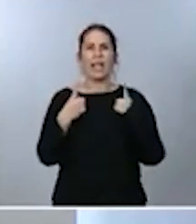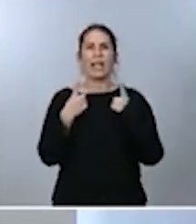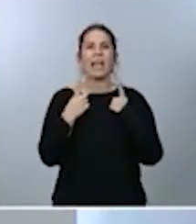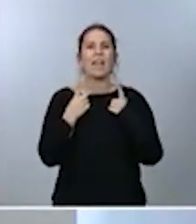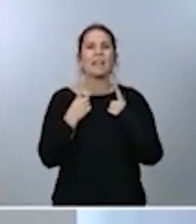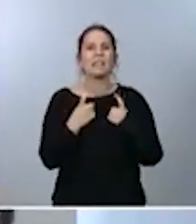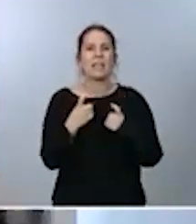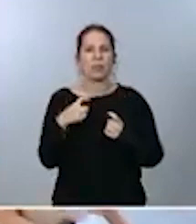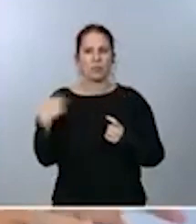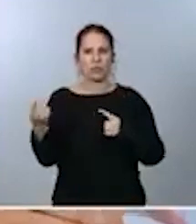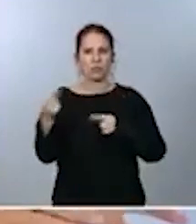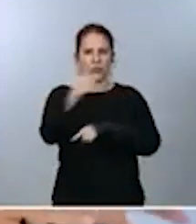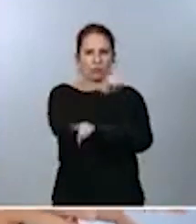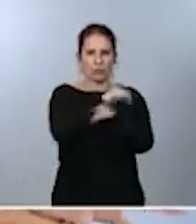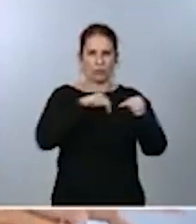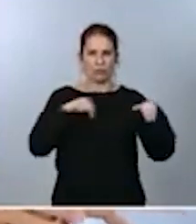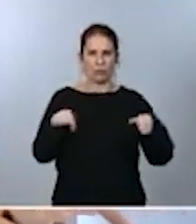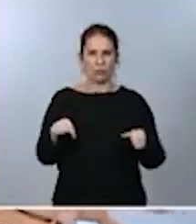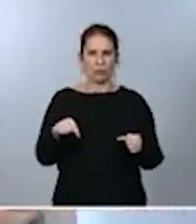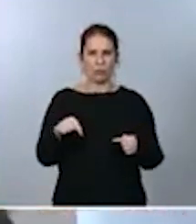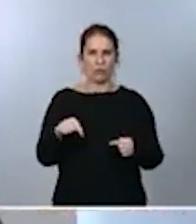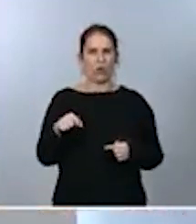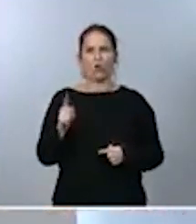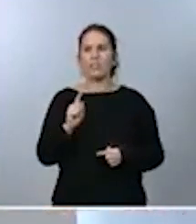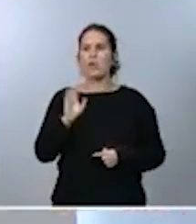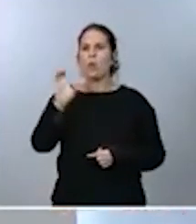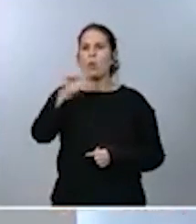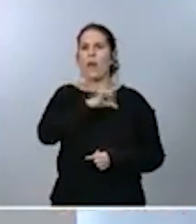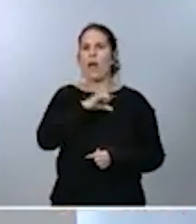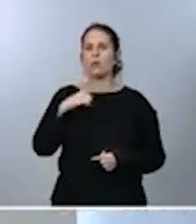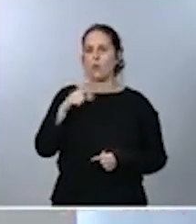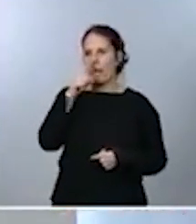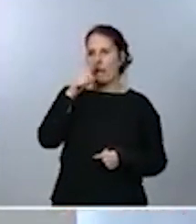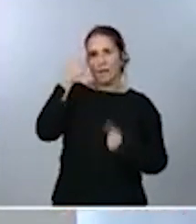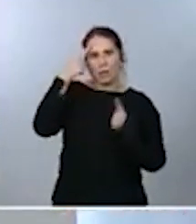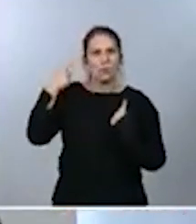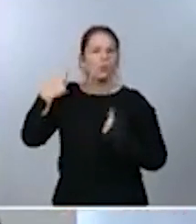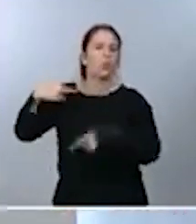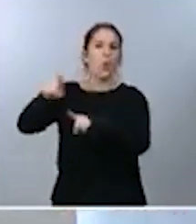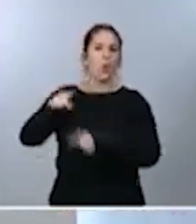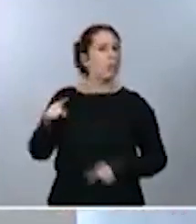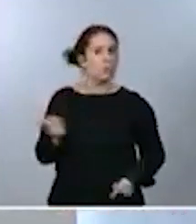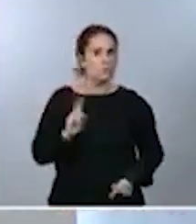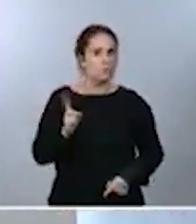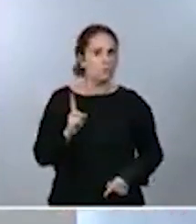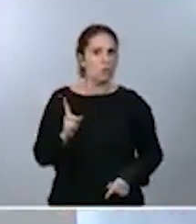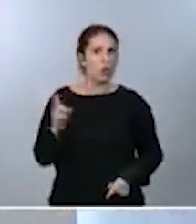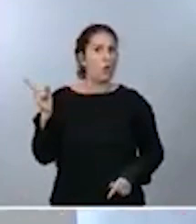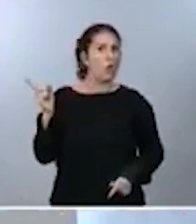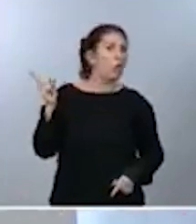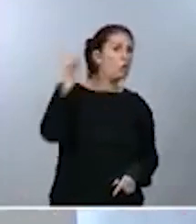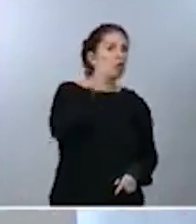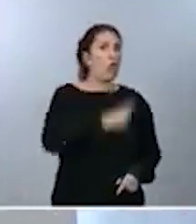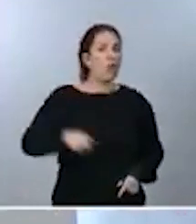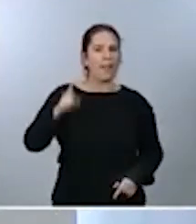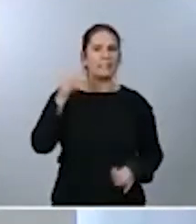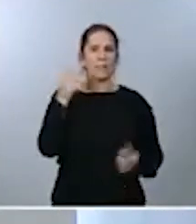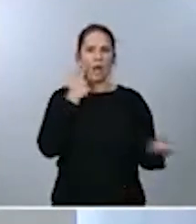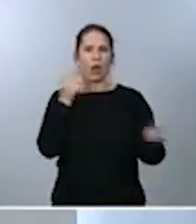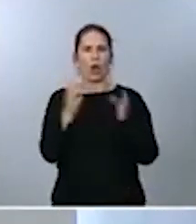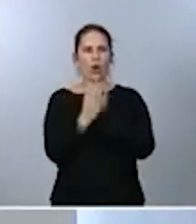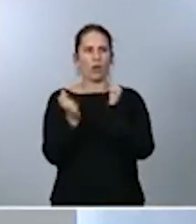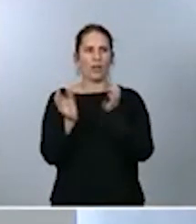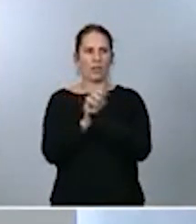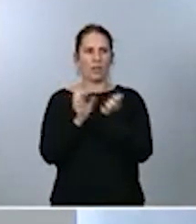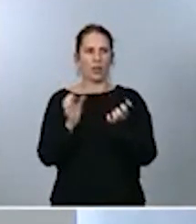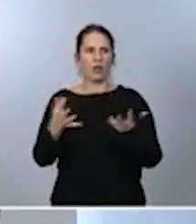una cuestión únicamente de una comunidad autónoma en concreto, que tenemos que actuar, todas las comunidades autónomas en coordinación, que es lo que está haciendo el gobierno,